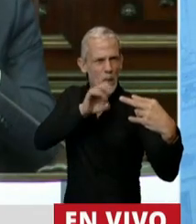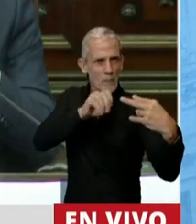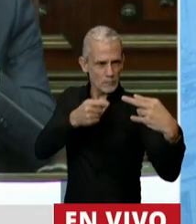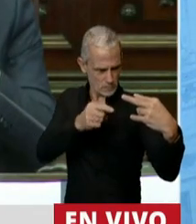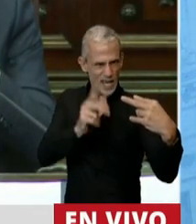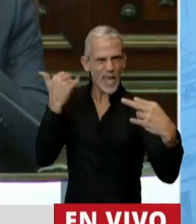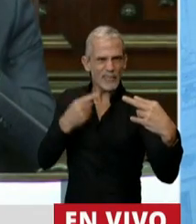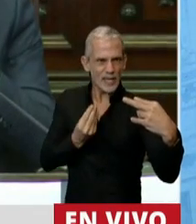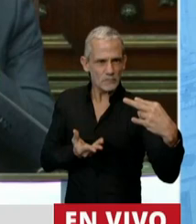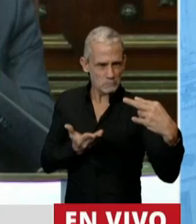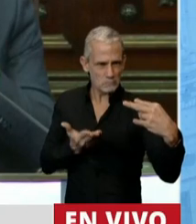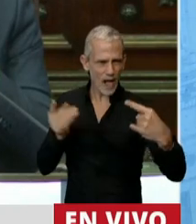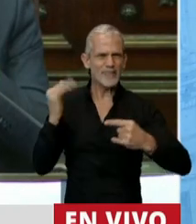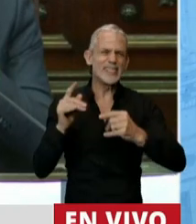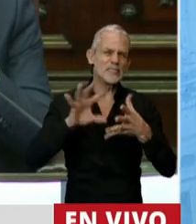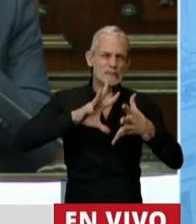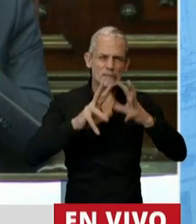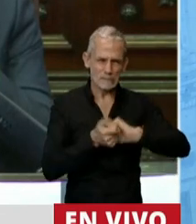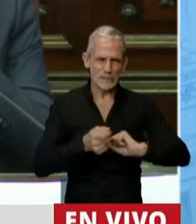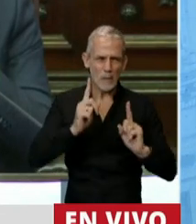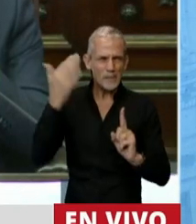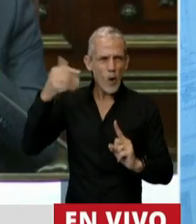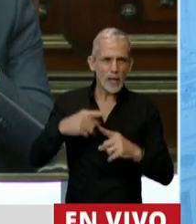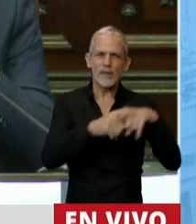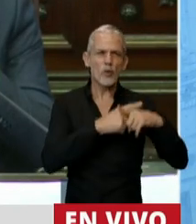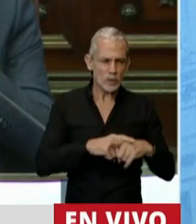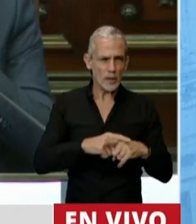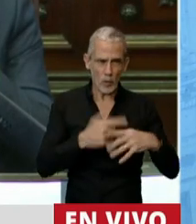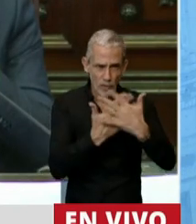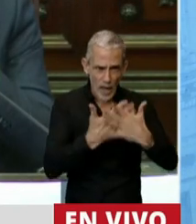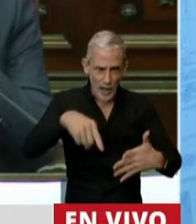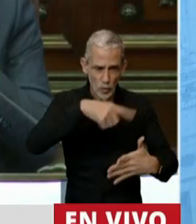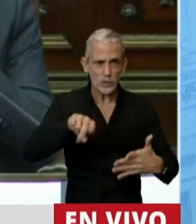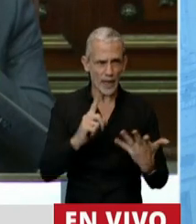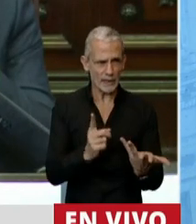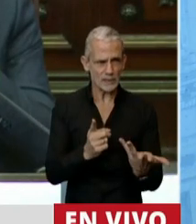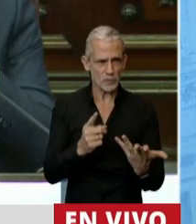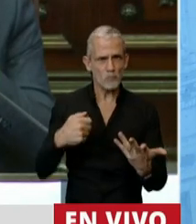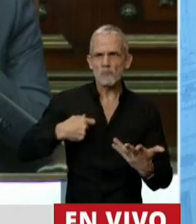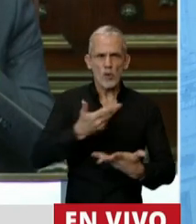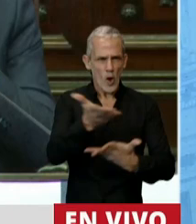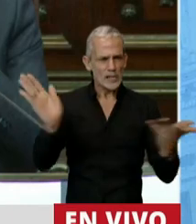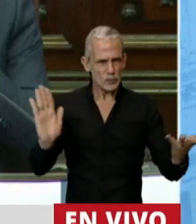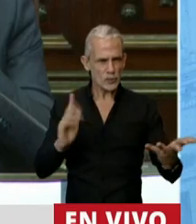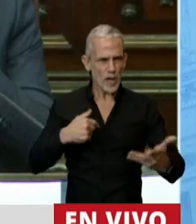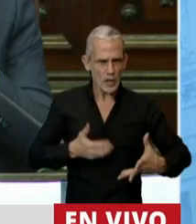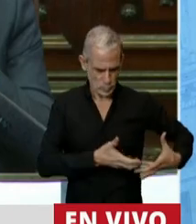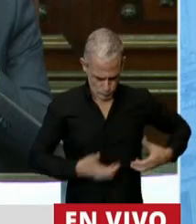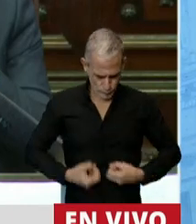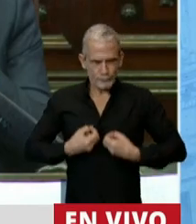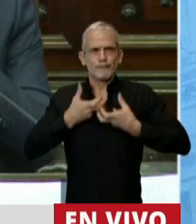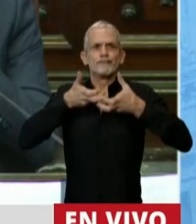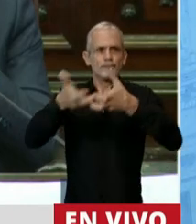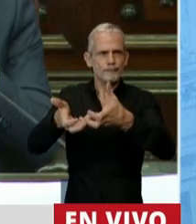discutimos públicamente con ustedes y con toda la sociedad, esa crisis que pusimos en palabras, fue